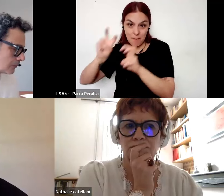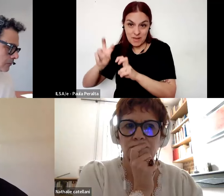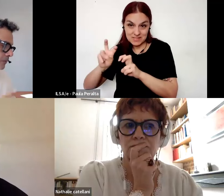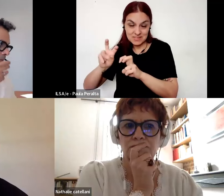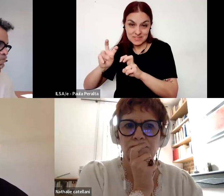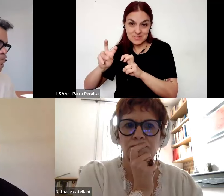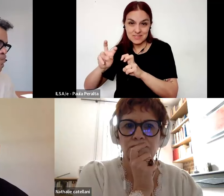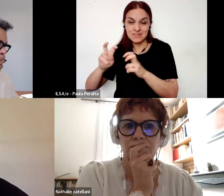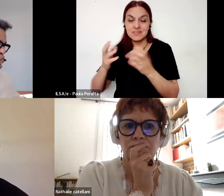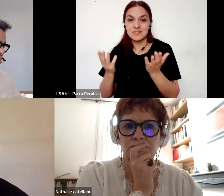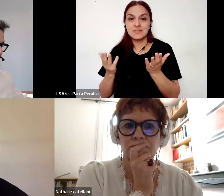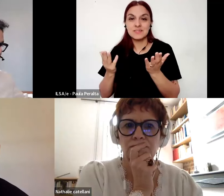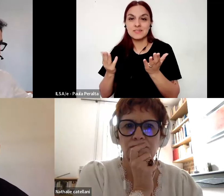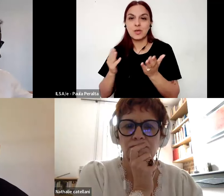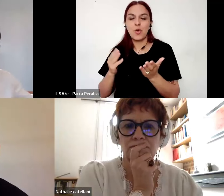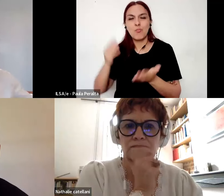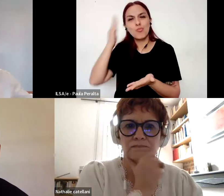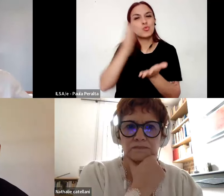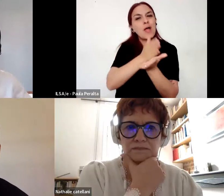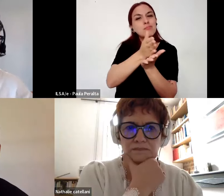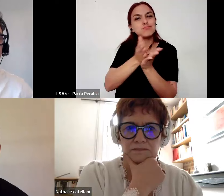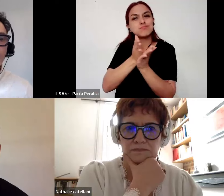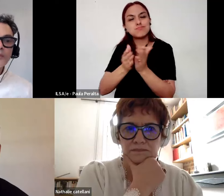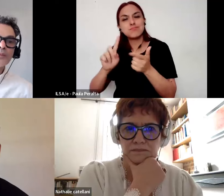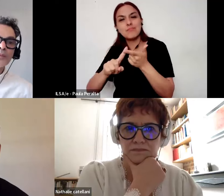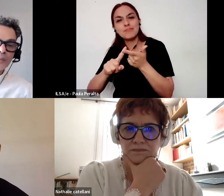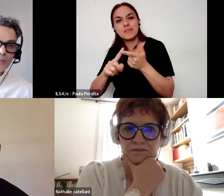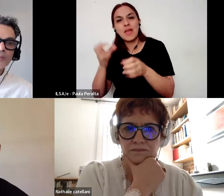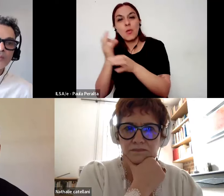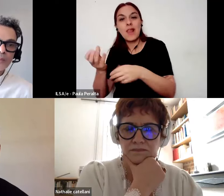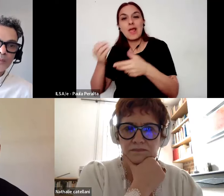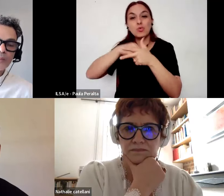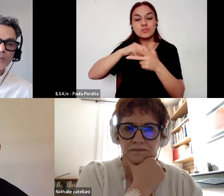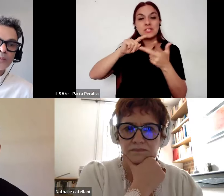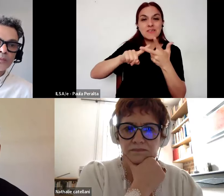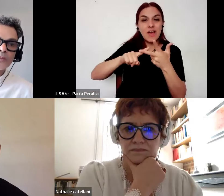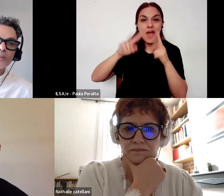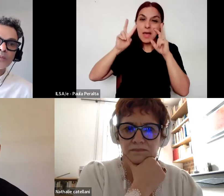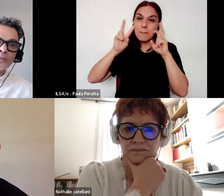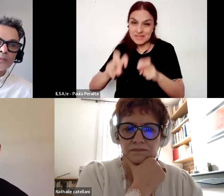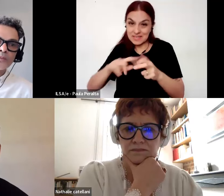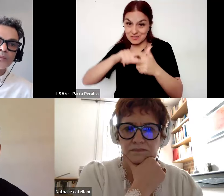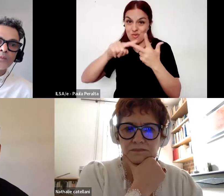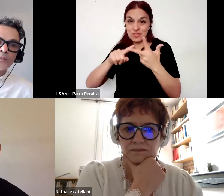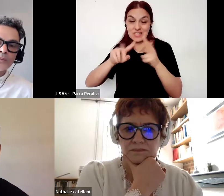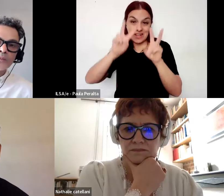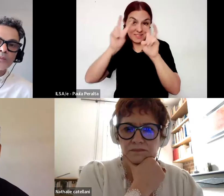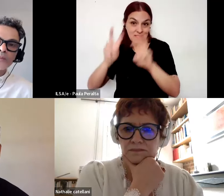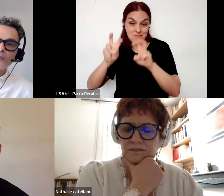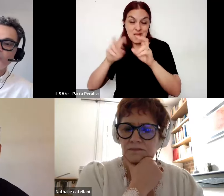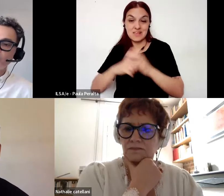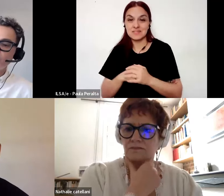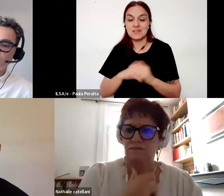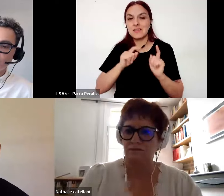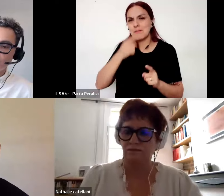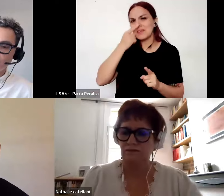tanto lo multicultural como la escuela inclusiva y hoy sobre la investigación y que el interés de